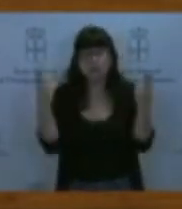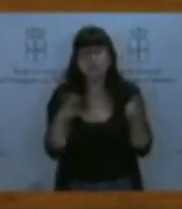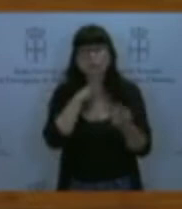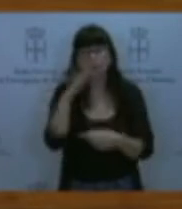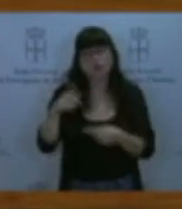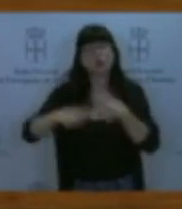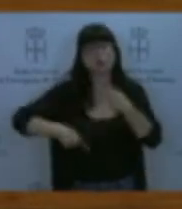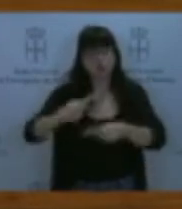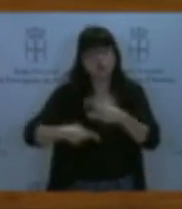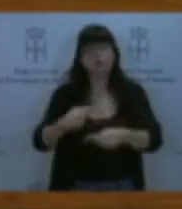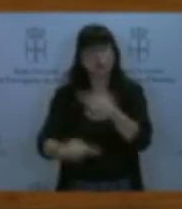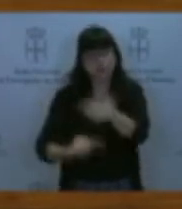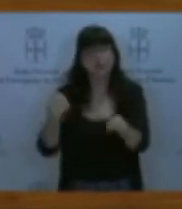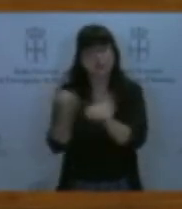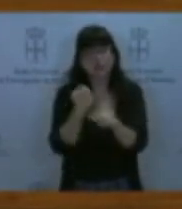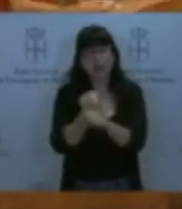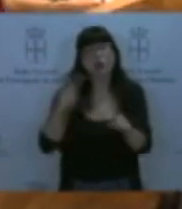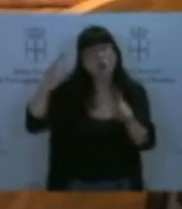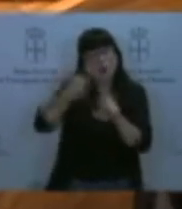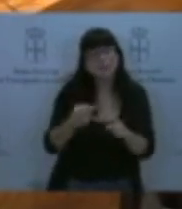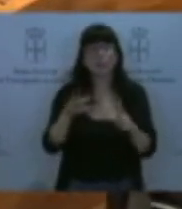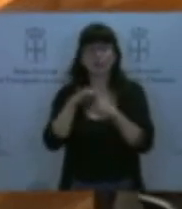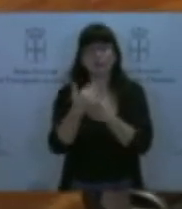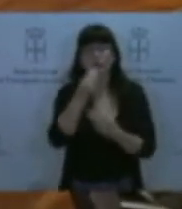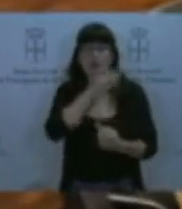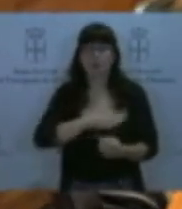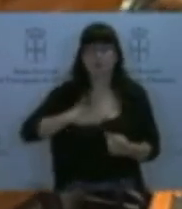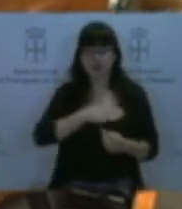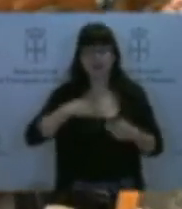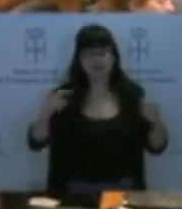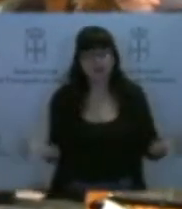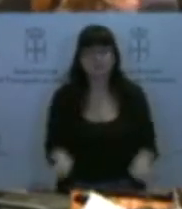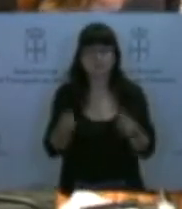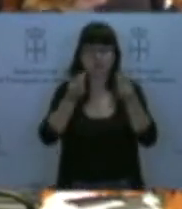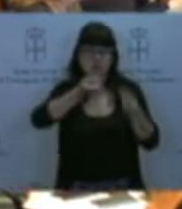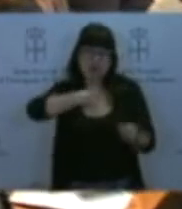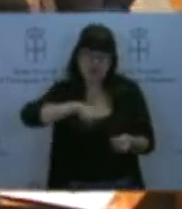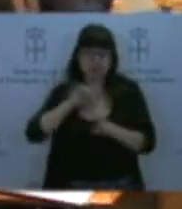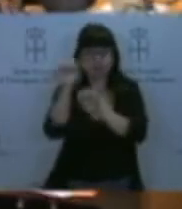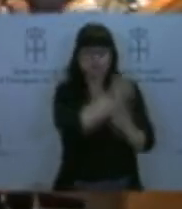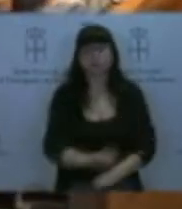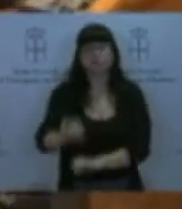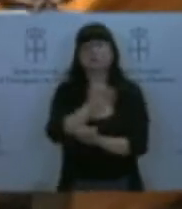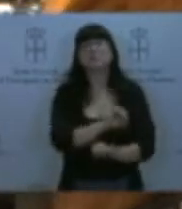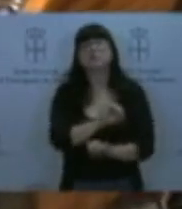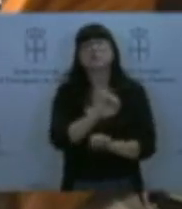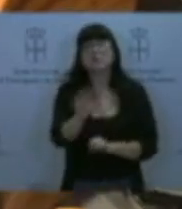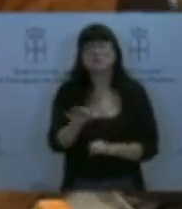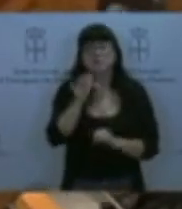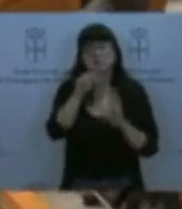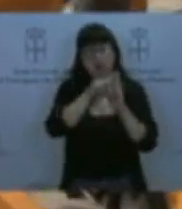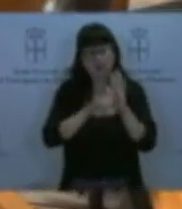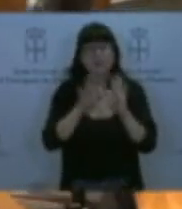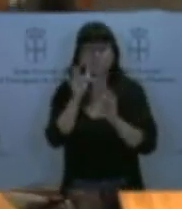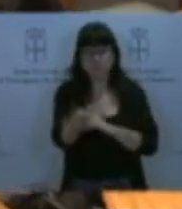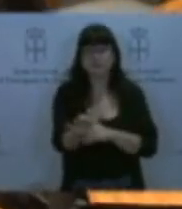bienestar que todas y todos defendemos. Con esta medida, además, se hacen asturios lo que ya han hecho otras comunidades autónomas,